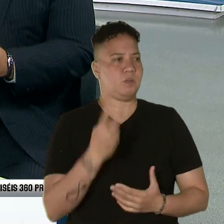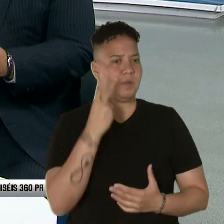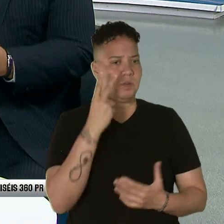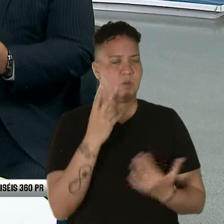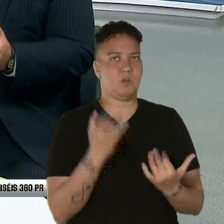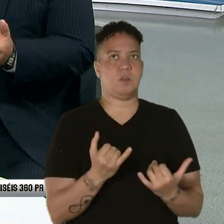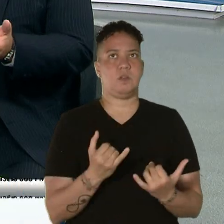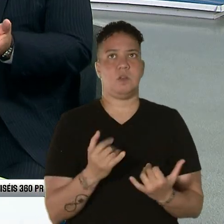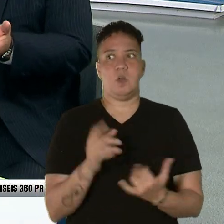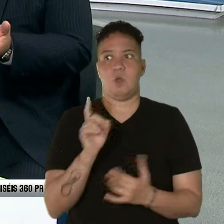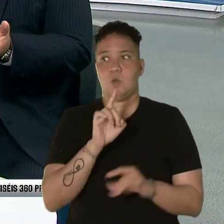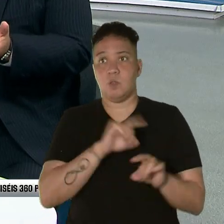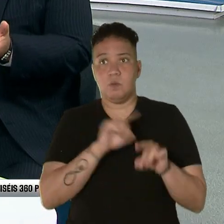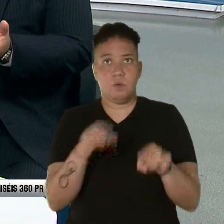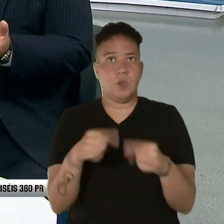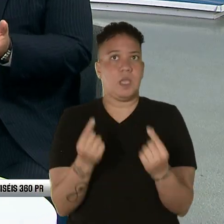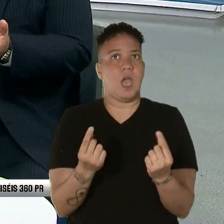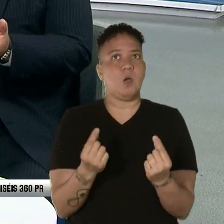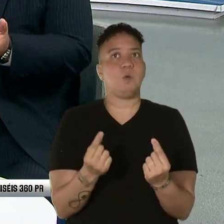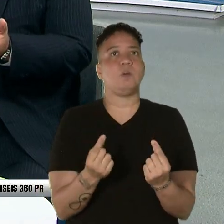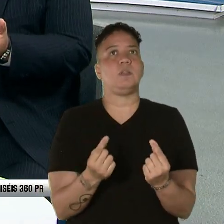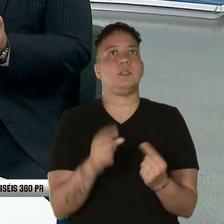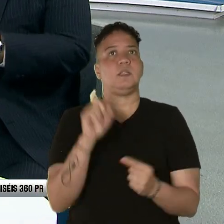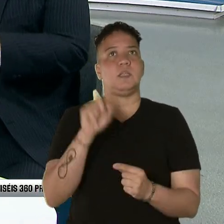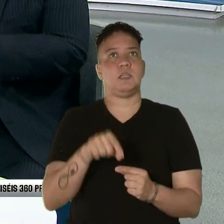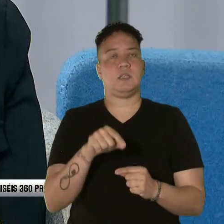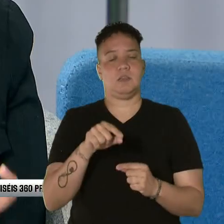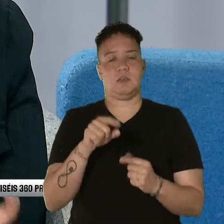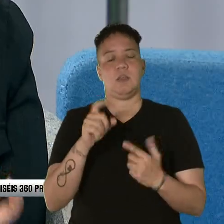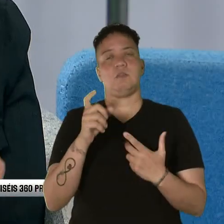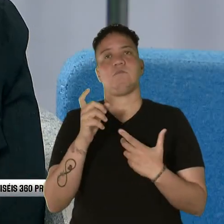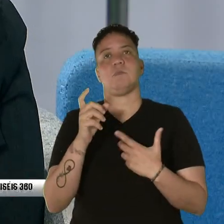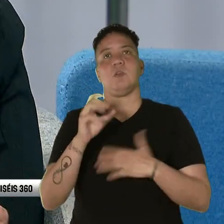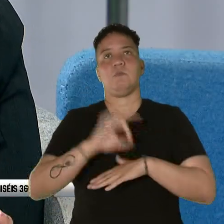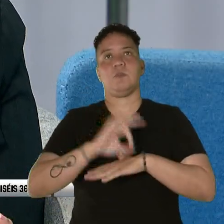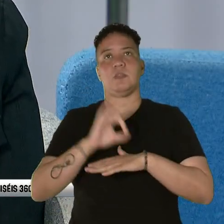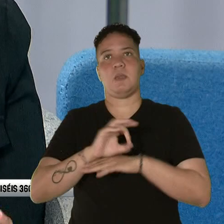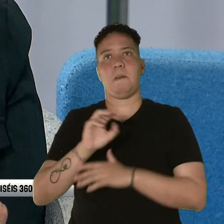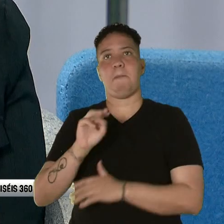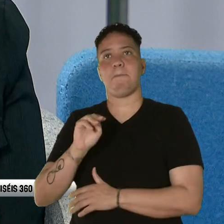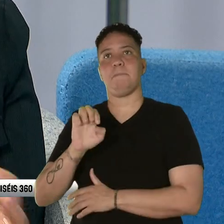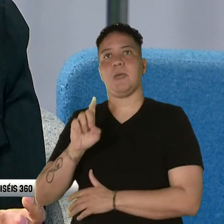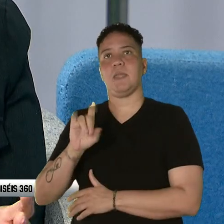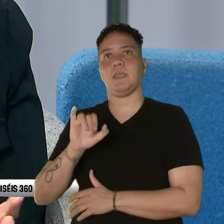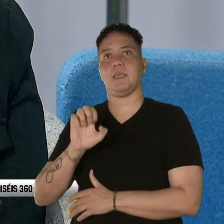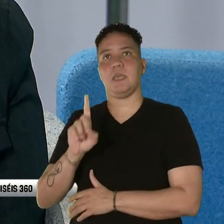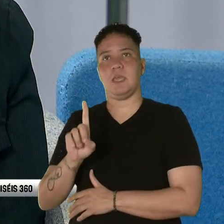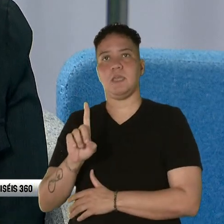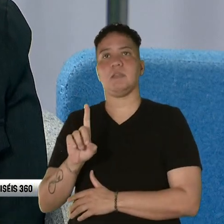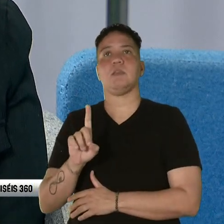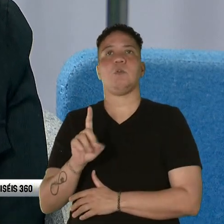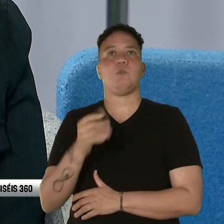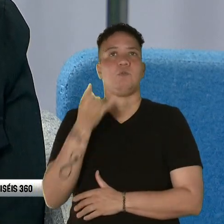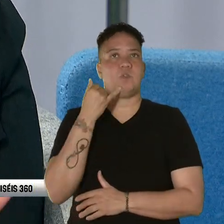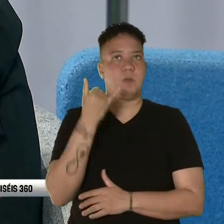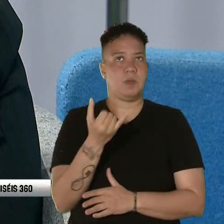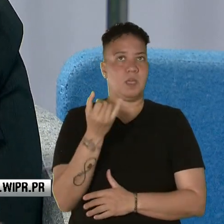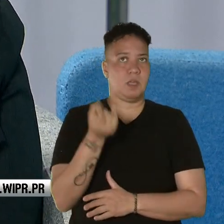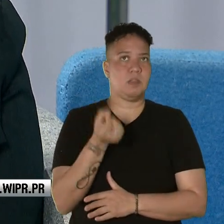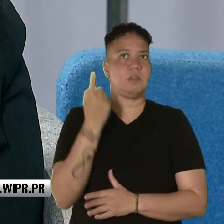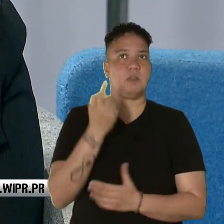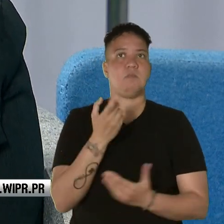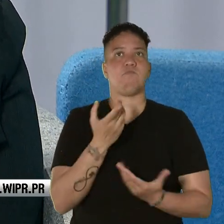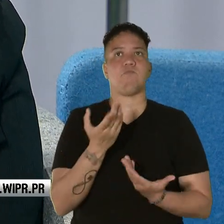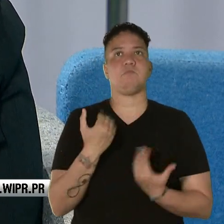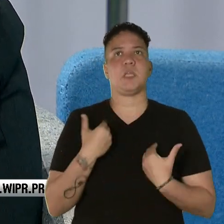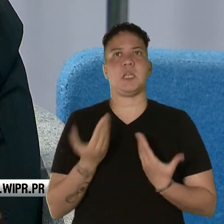pero entonces, ¿a dónde acudo? ¿Qué hago? Debe ir a la oficina de Medicaid más cercana o llamar a un teléfono que entiendo tenemos